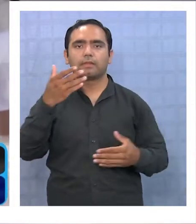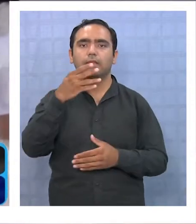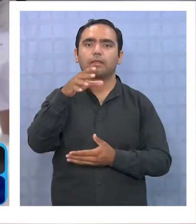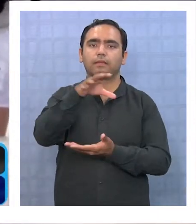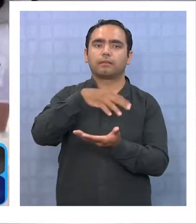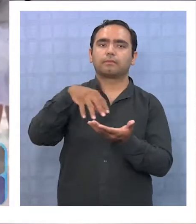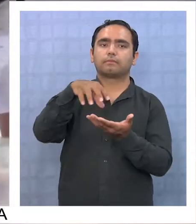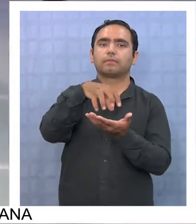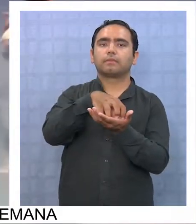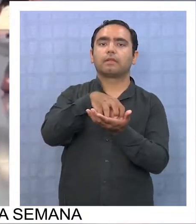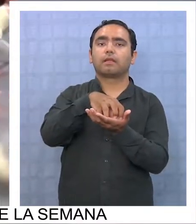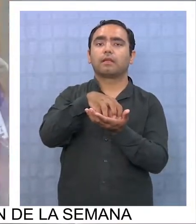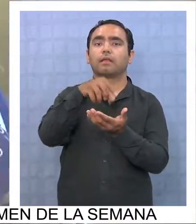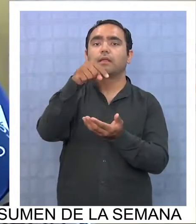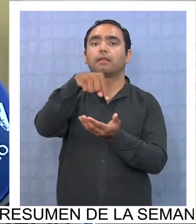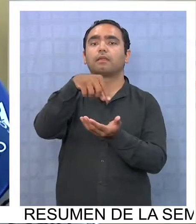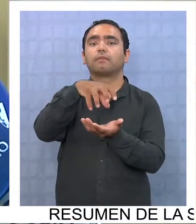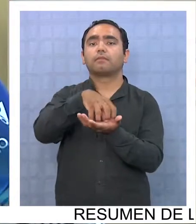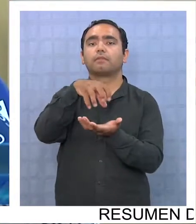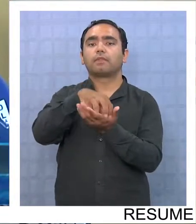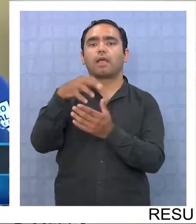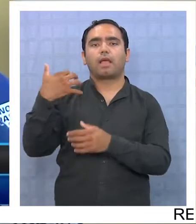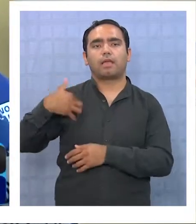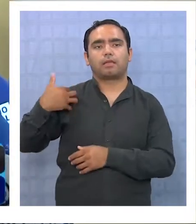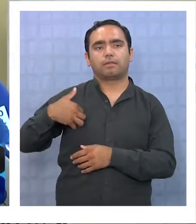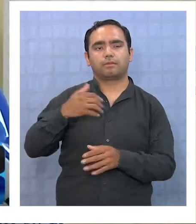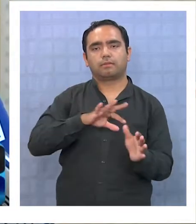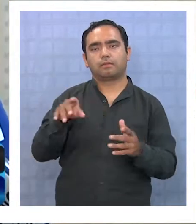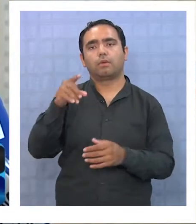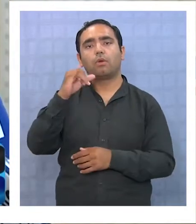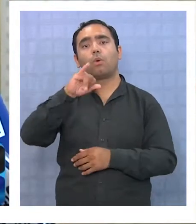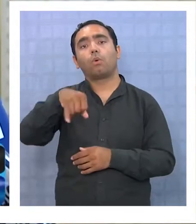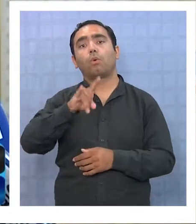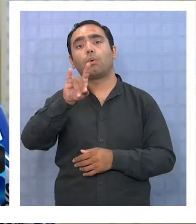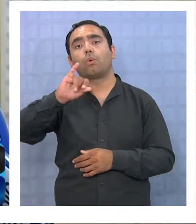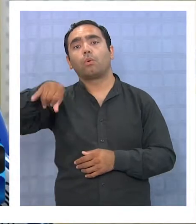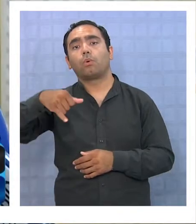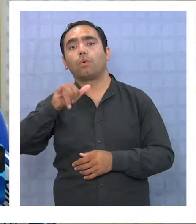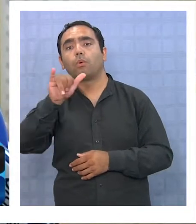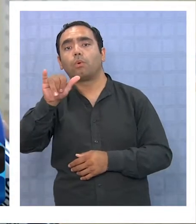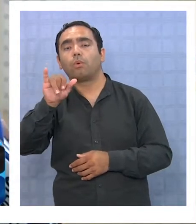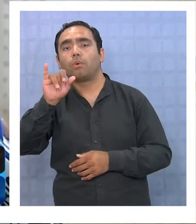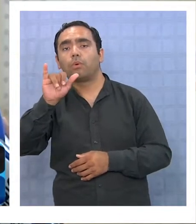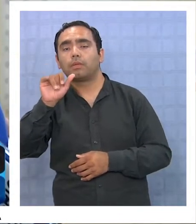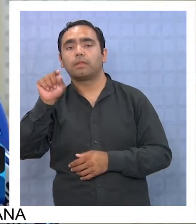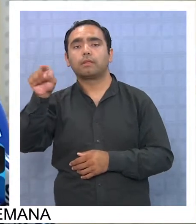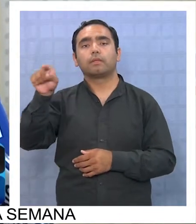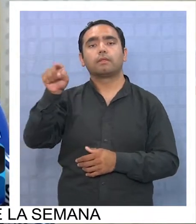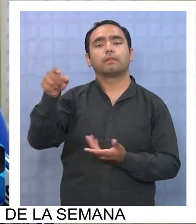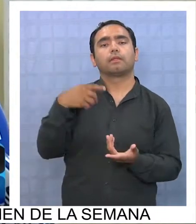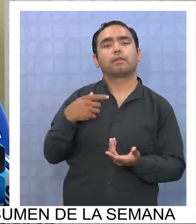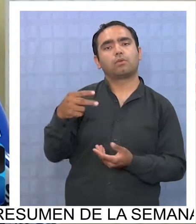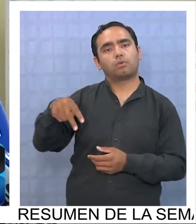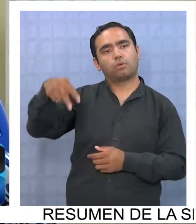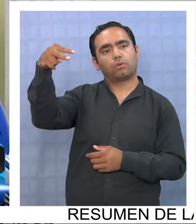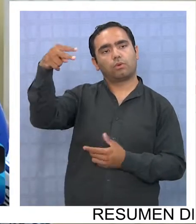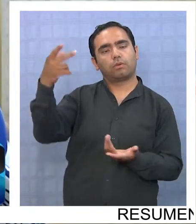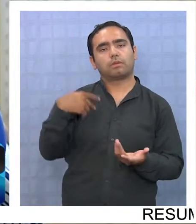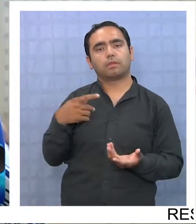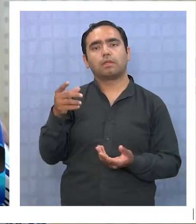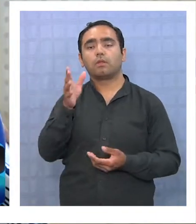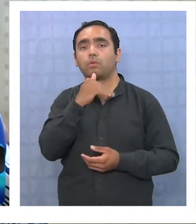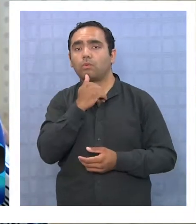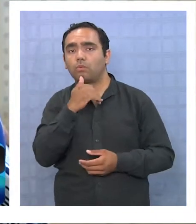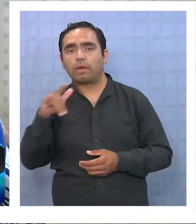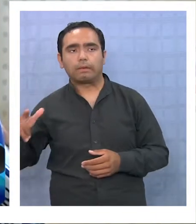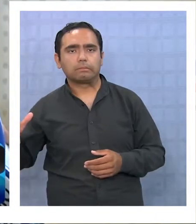de la provincia argentina. En ayudar y en conectar a Jujuy, que es una de las provincias del norte donde no